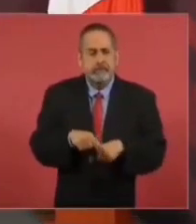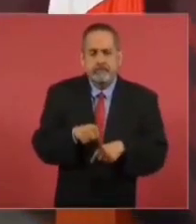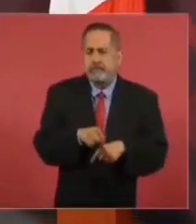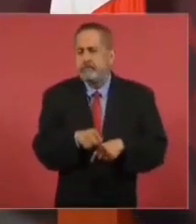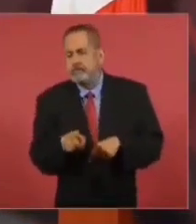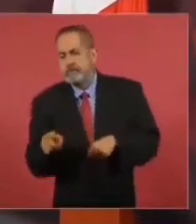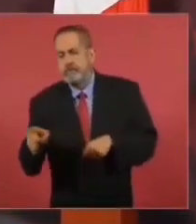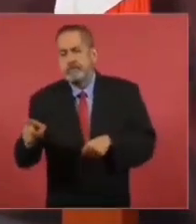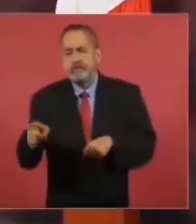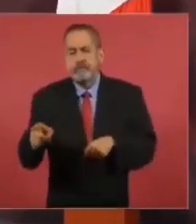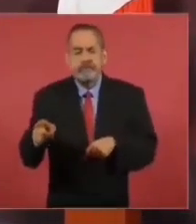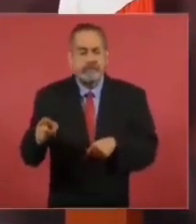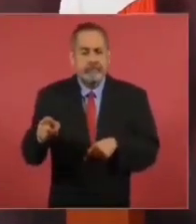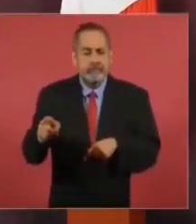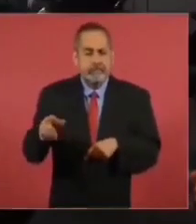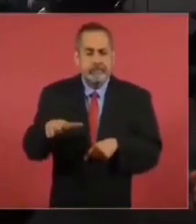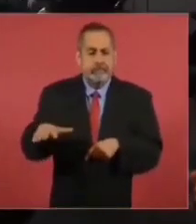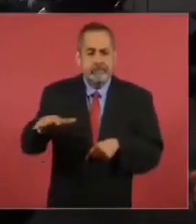que...